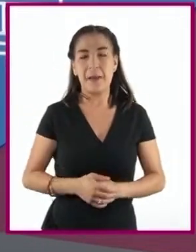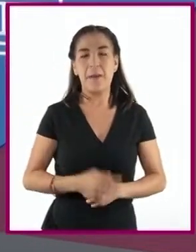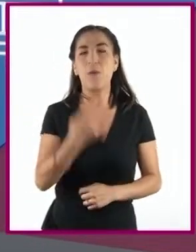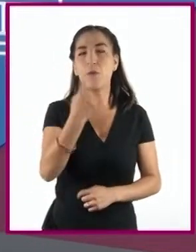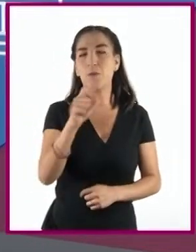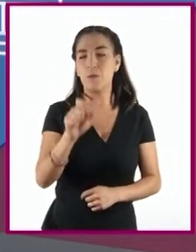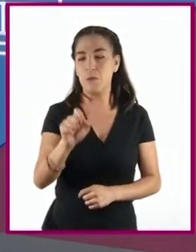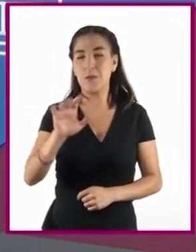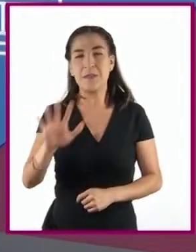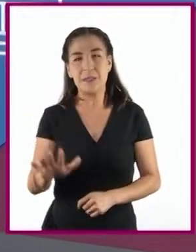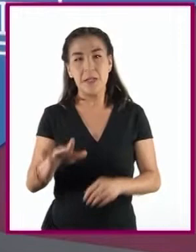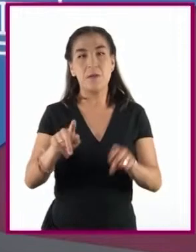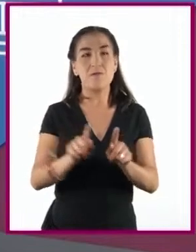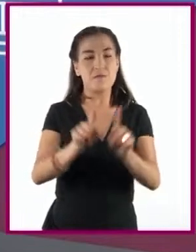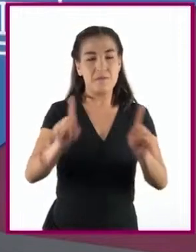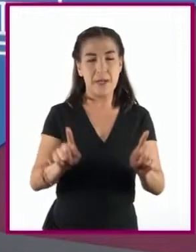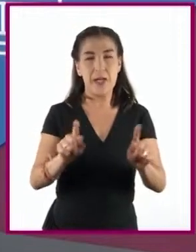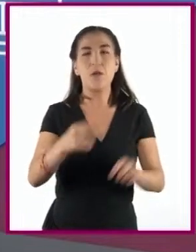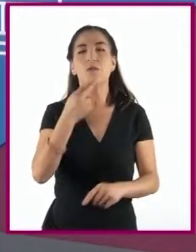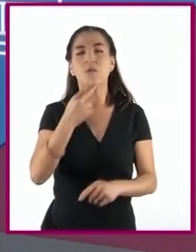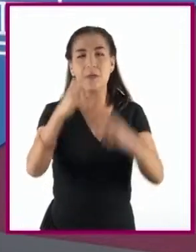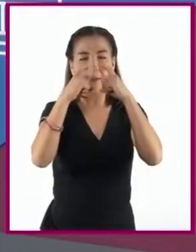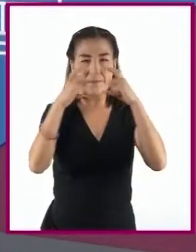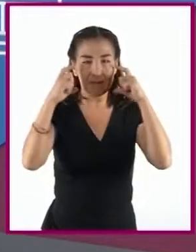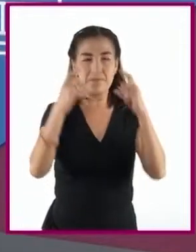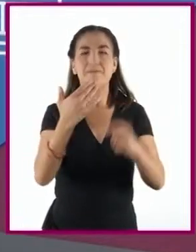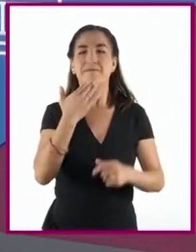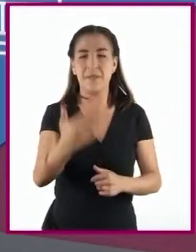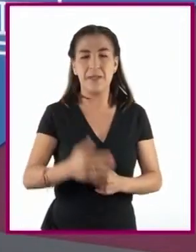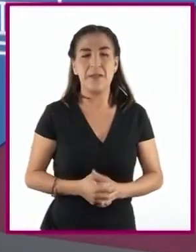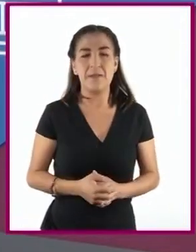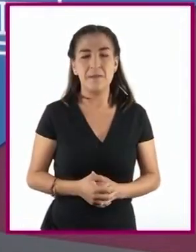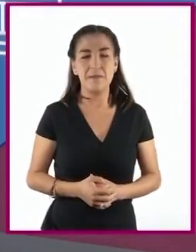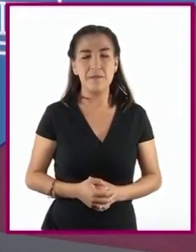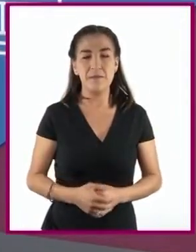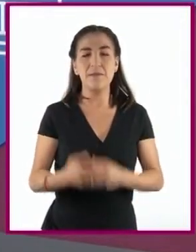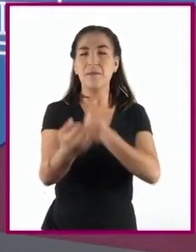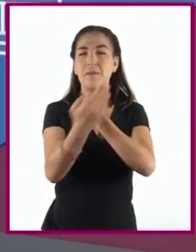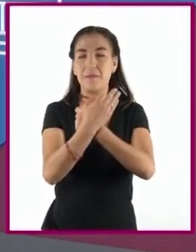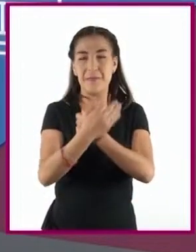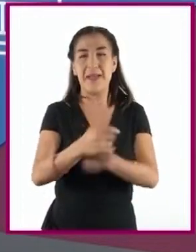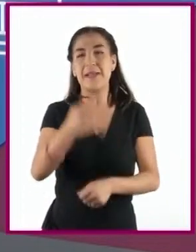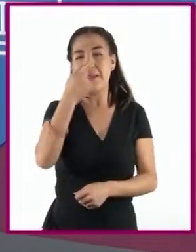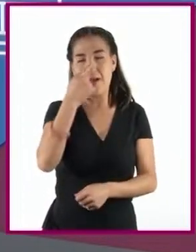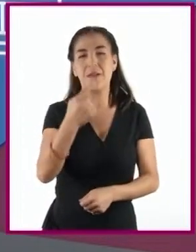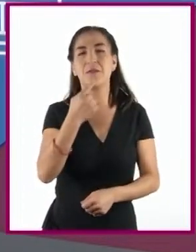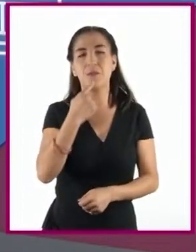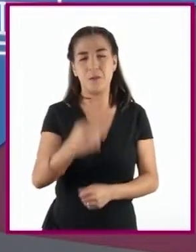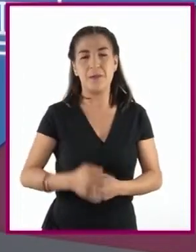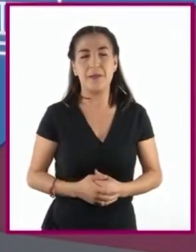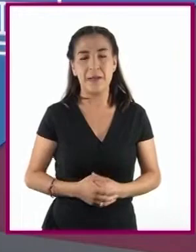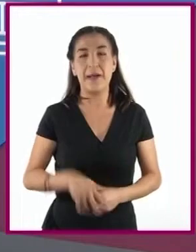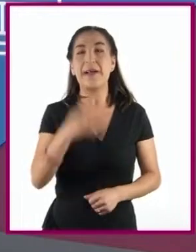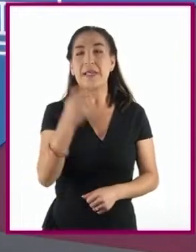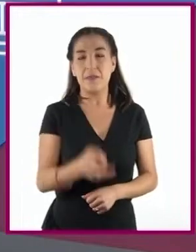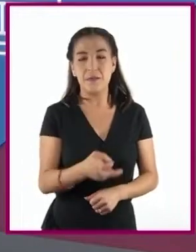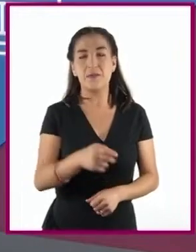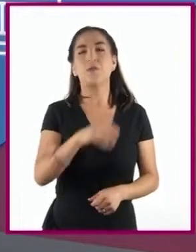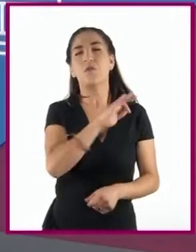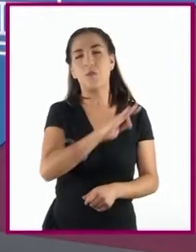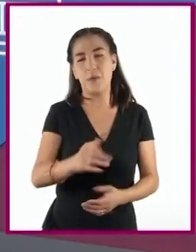y medio de las demás personas y usar el cubrebocas correctamente, es decir, protegiendo nariz y boca. De esta forma,